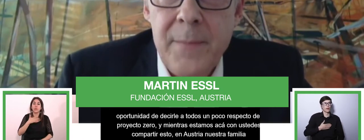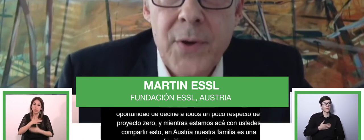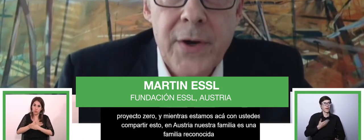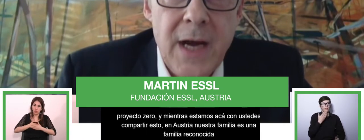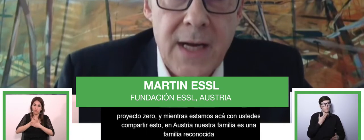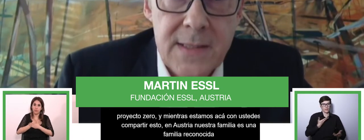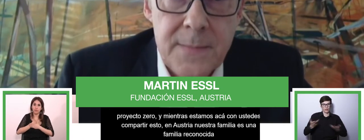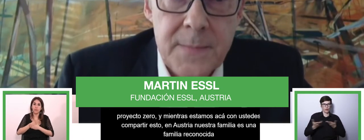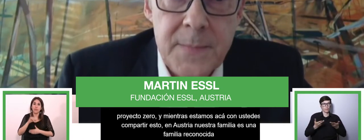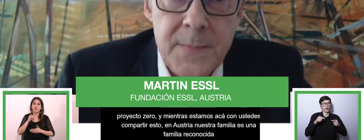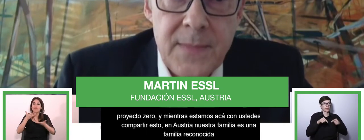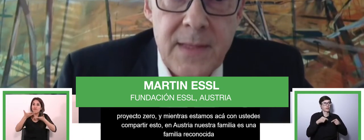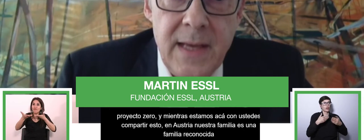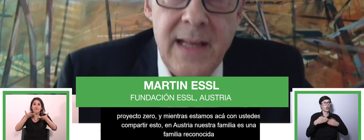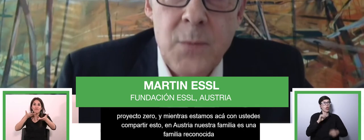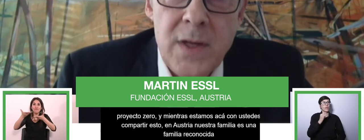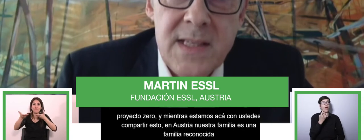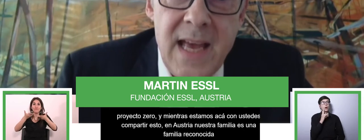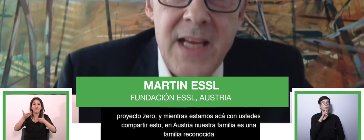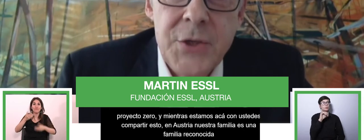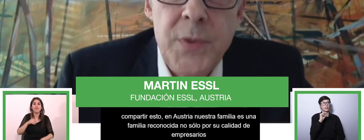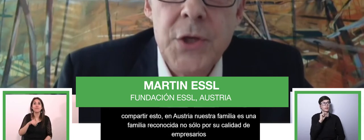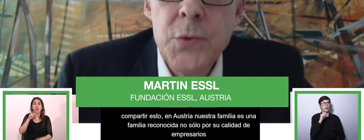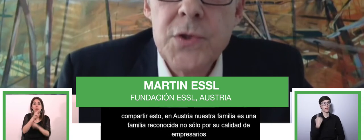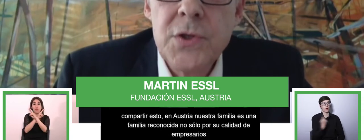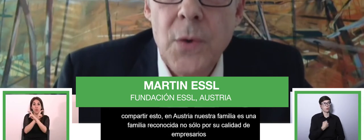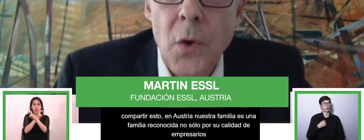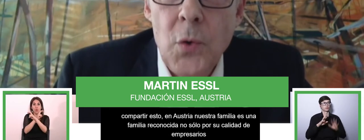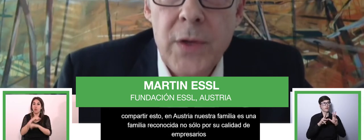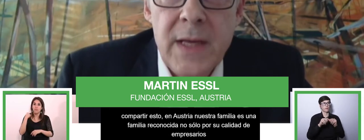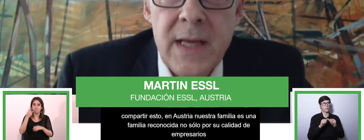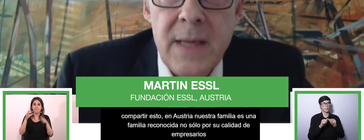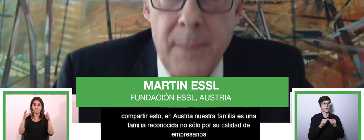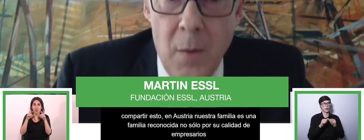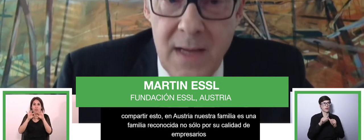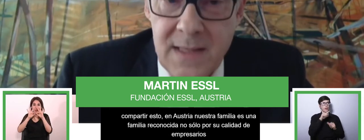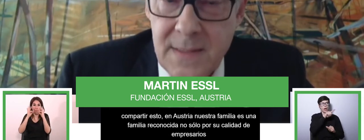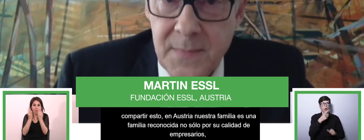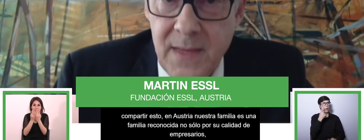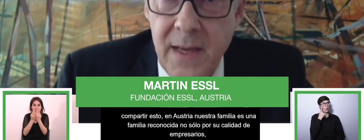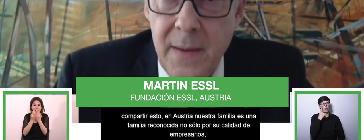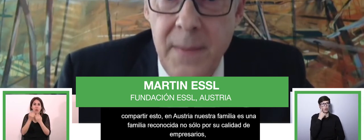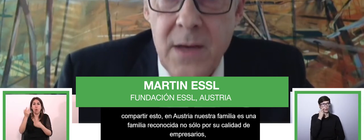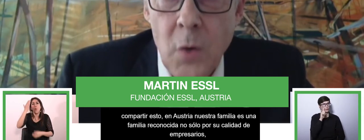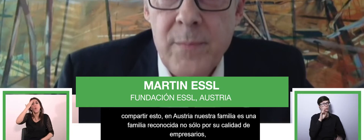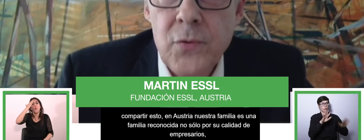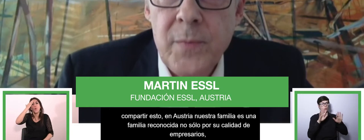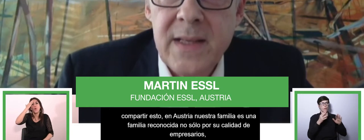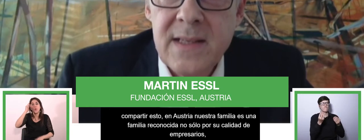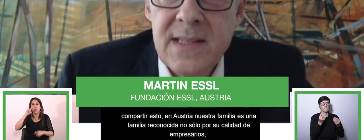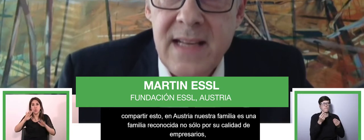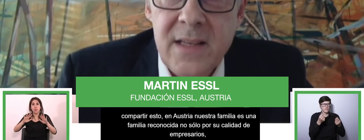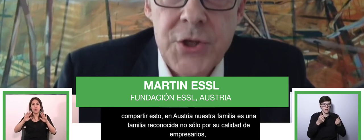contemporary art. And at one stage, we used to own Baumark's big home